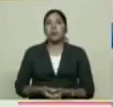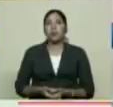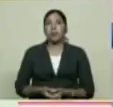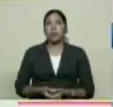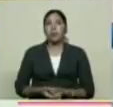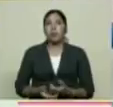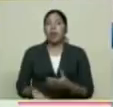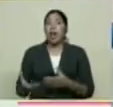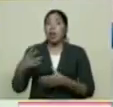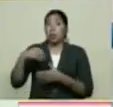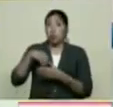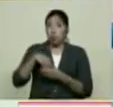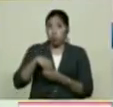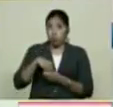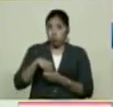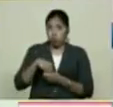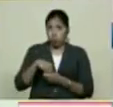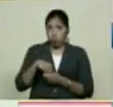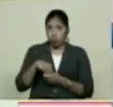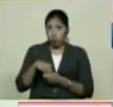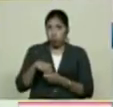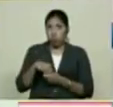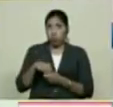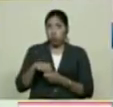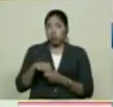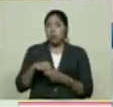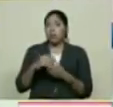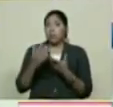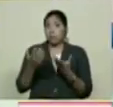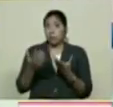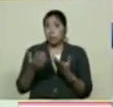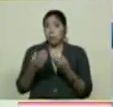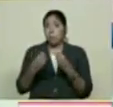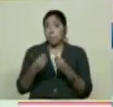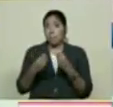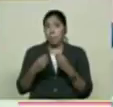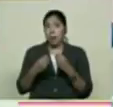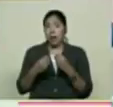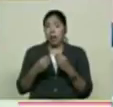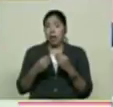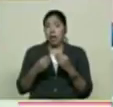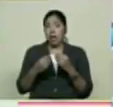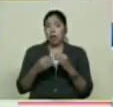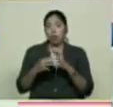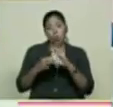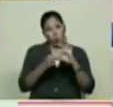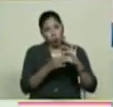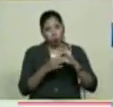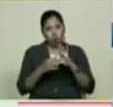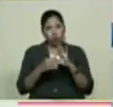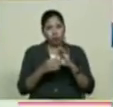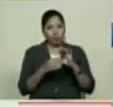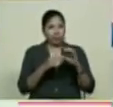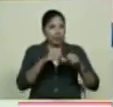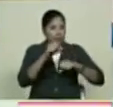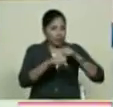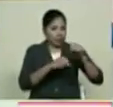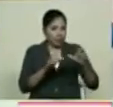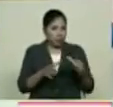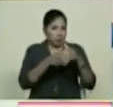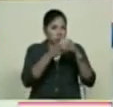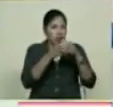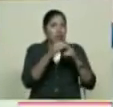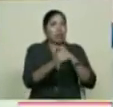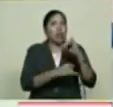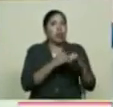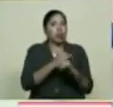Inclusión De la vuelta A la solita En lo que es El calendario De la unión ciclística internacional Por que Esa determinación Por que ese deseo De que